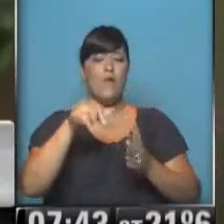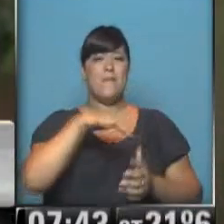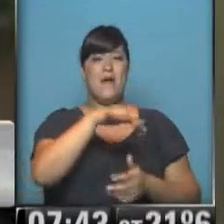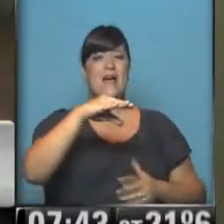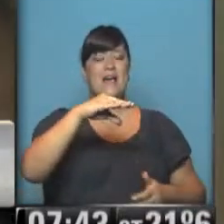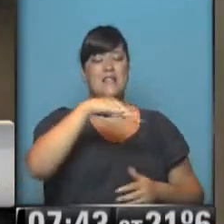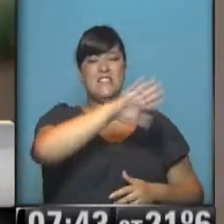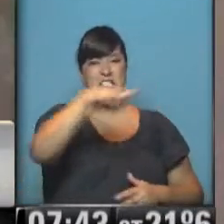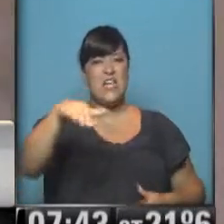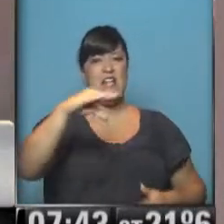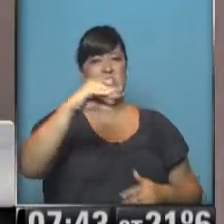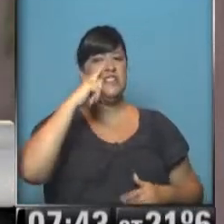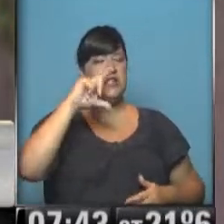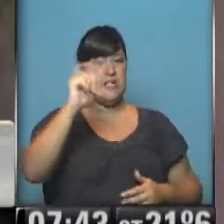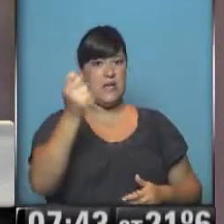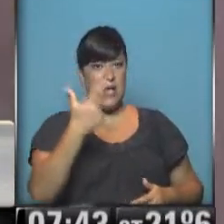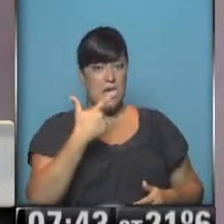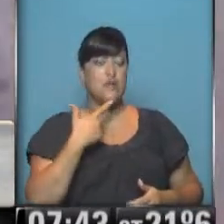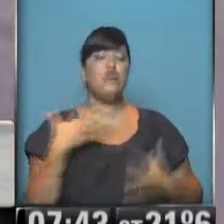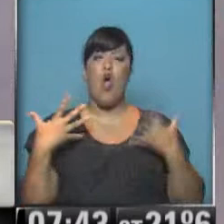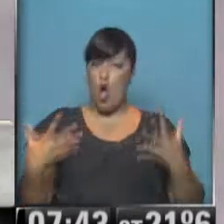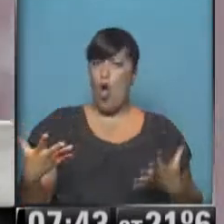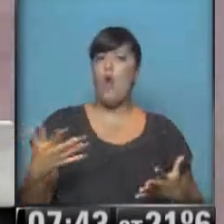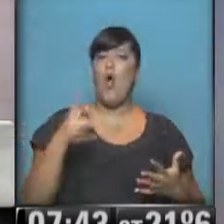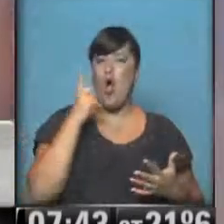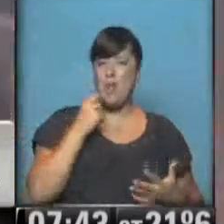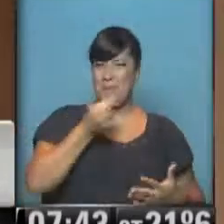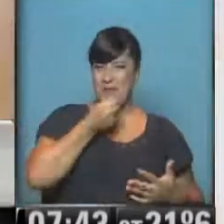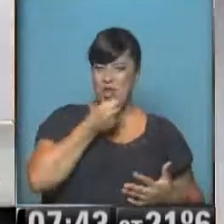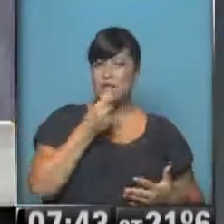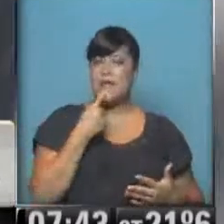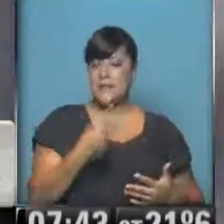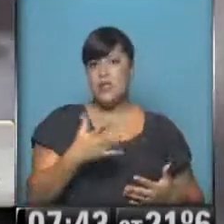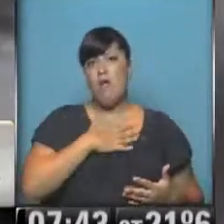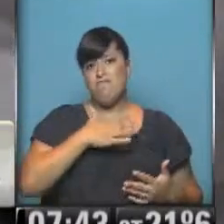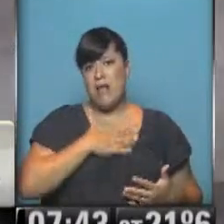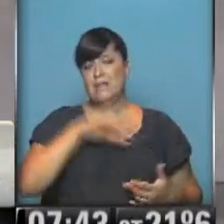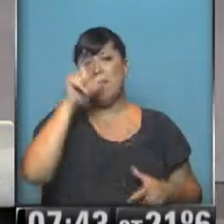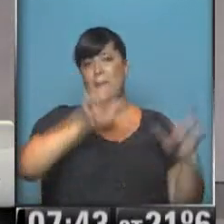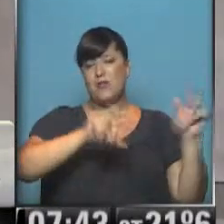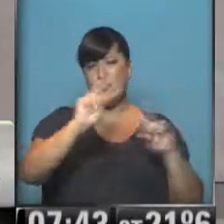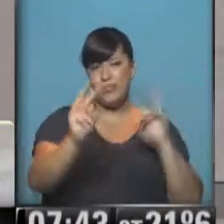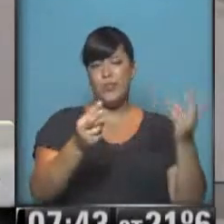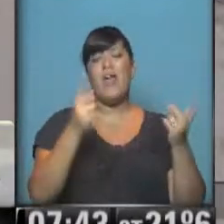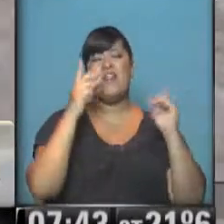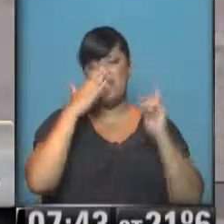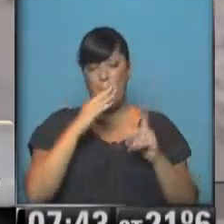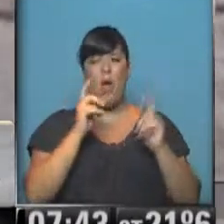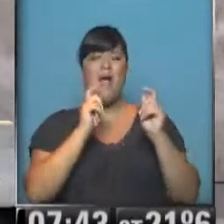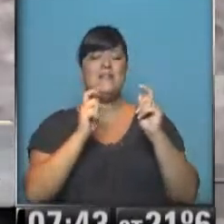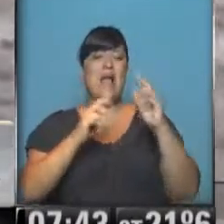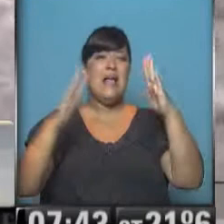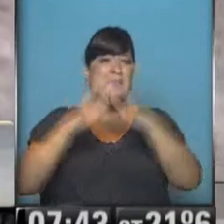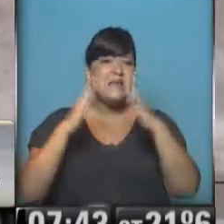Pasellini, más allá de las pérdidas humanas, que es lo que más lamentamos y es lo que queda, ¿no? Lo material se va seguramente